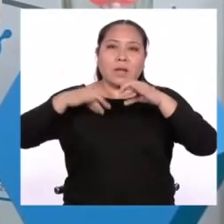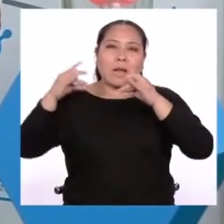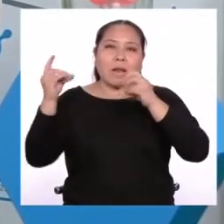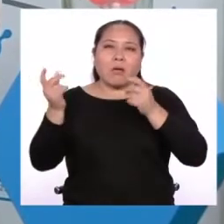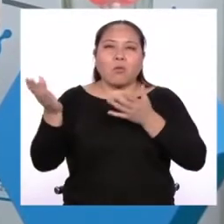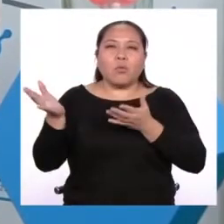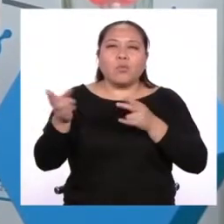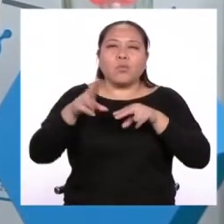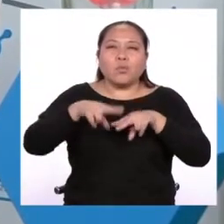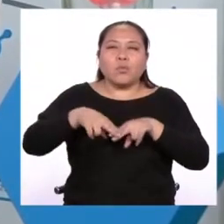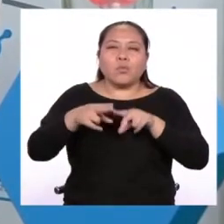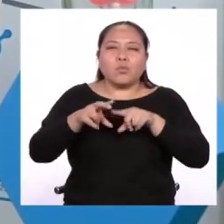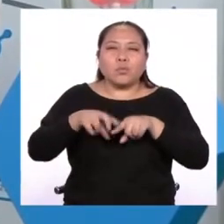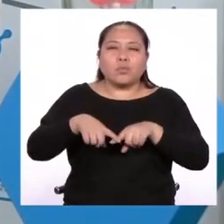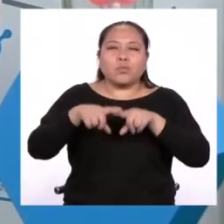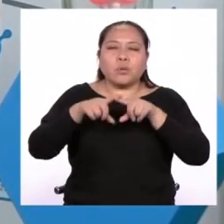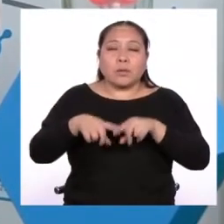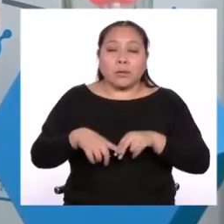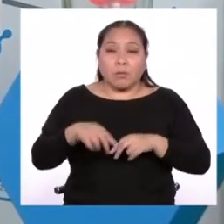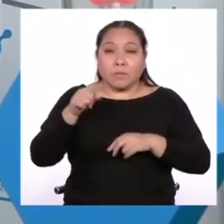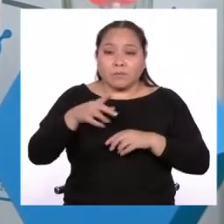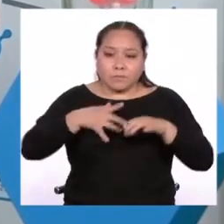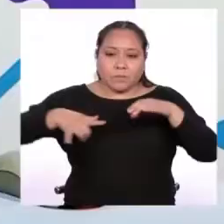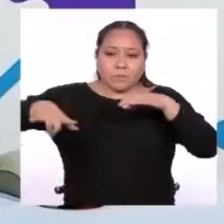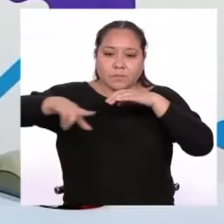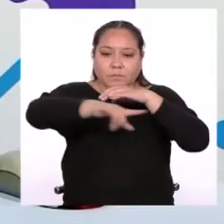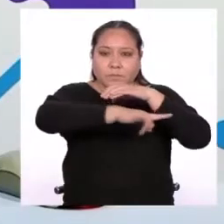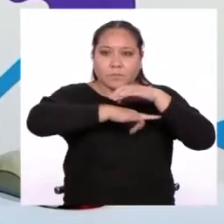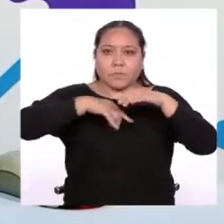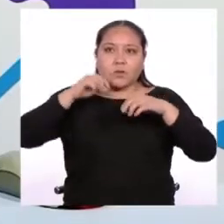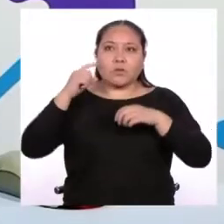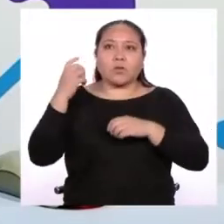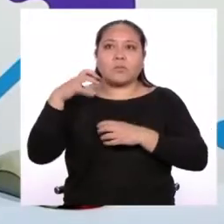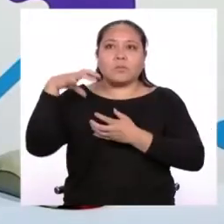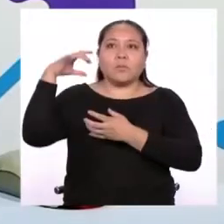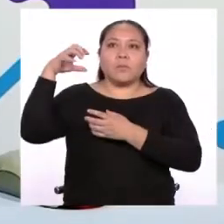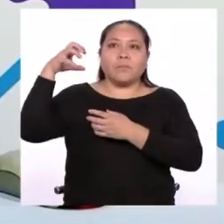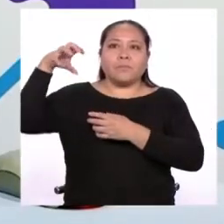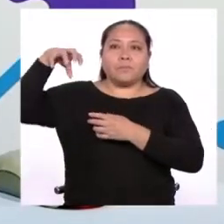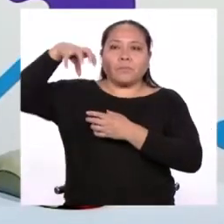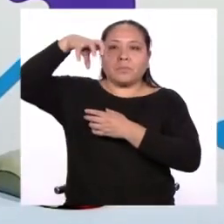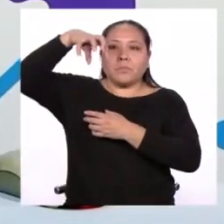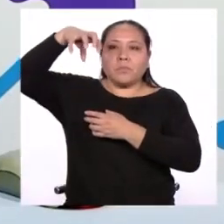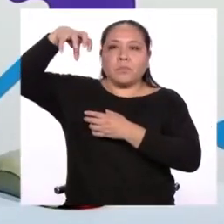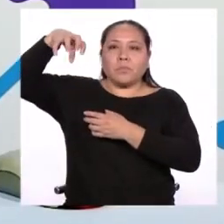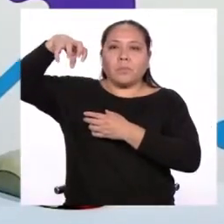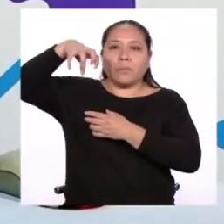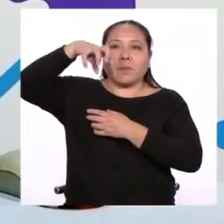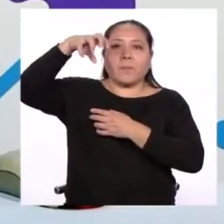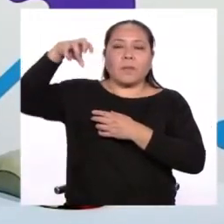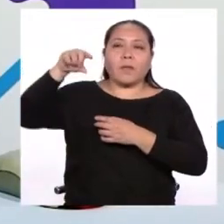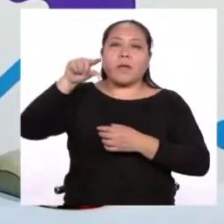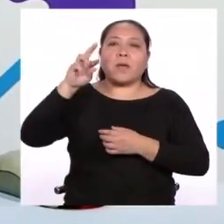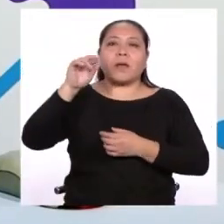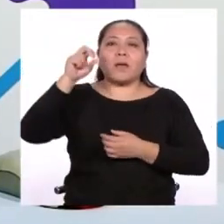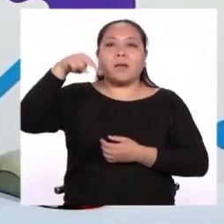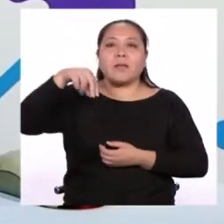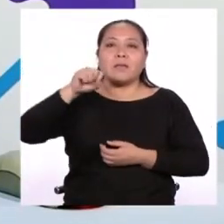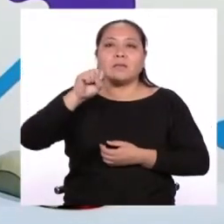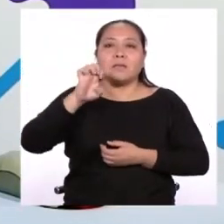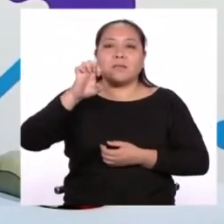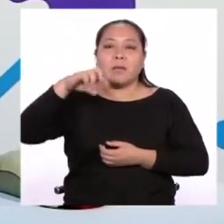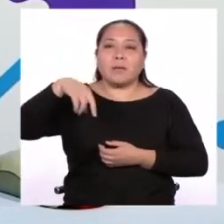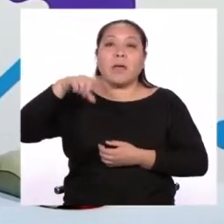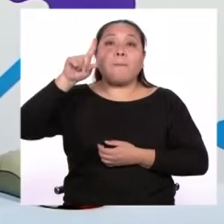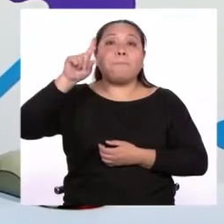cualquier tipo en circunnavegar la Tierra por sus propios medios fue el dirigible rígido Graf Zeppelin LZ-127, que lo hizo